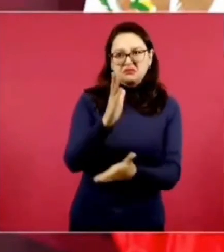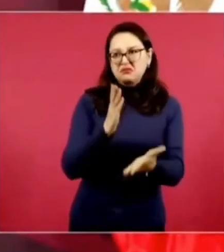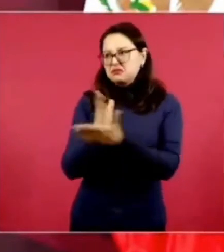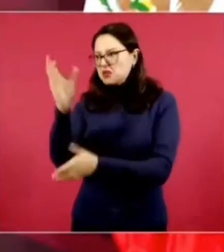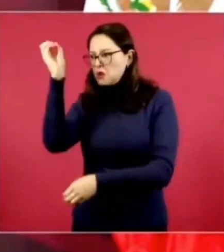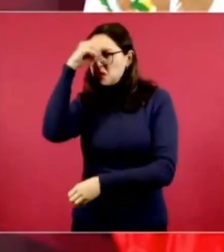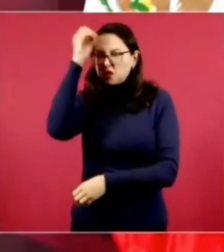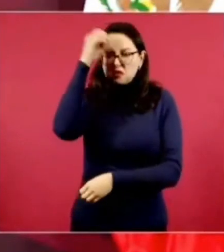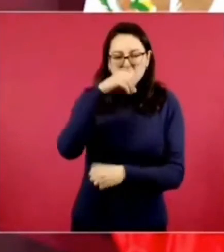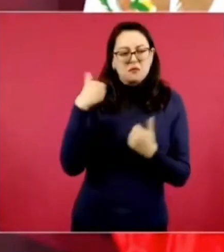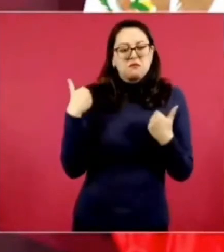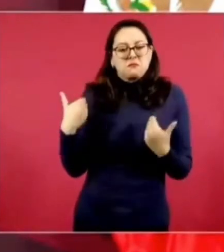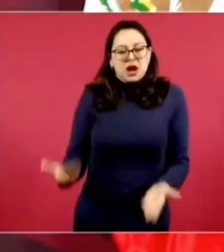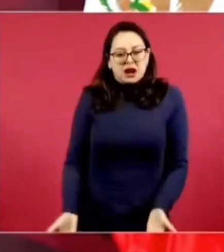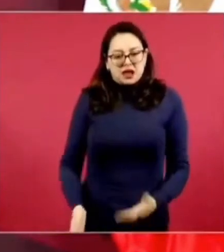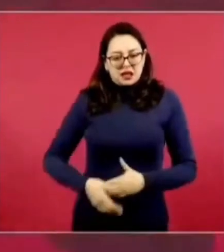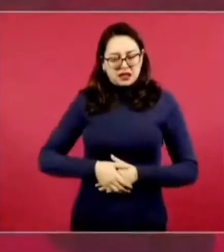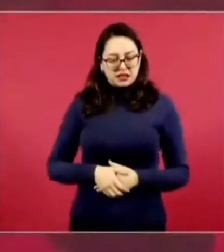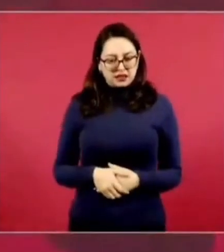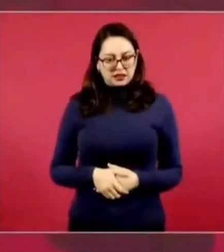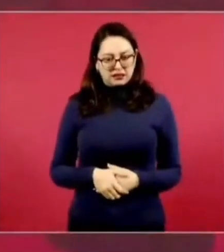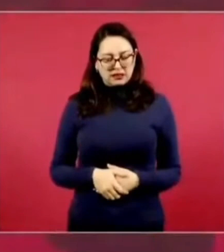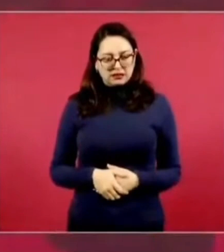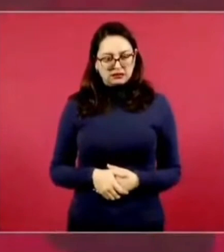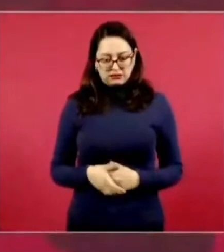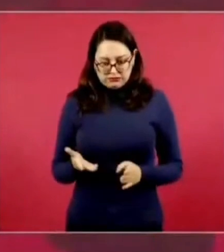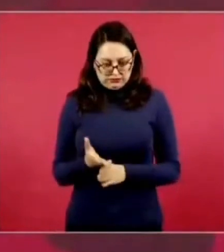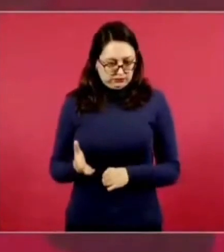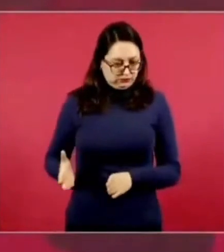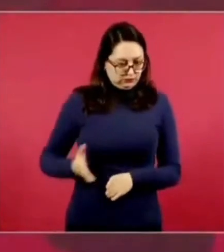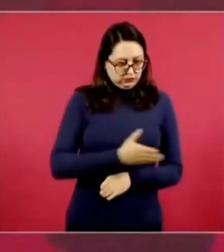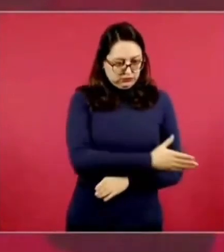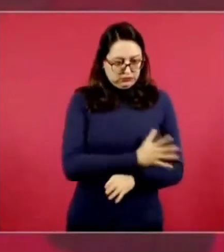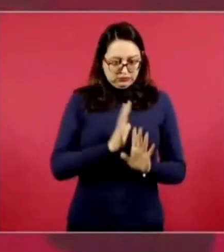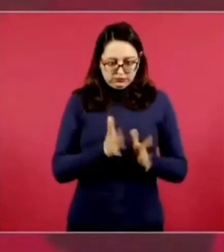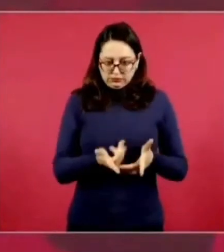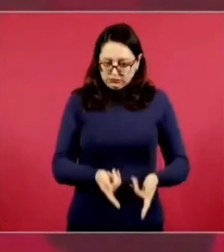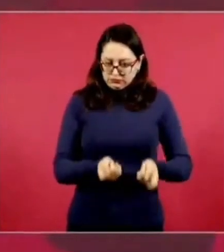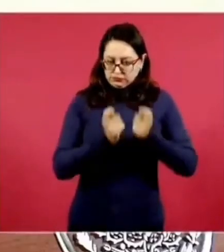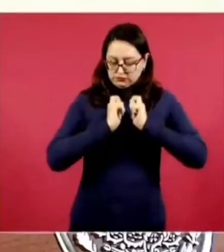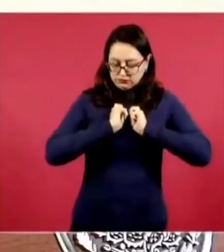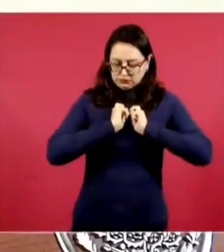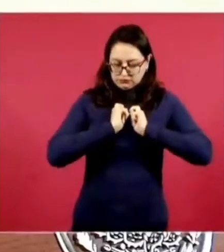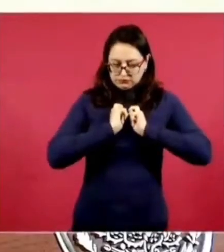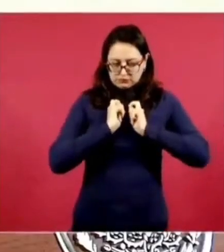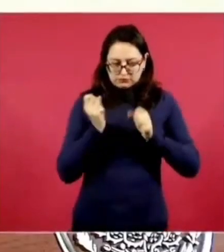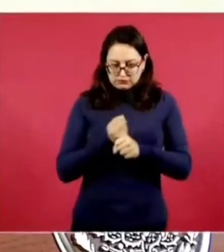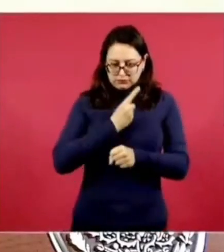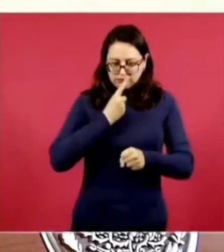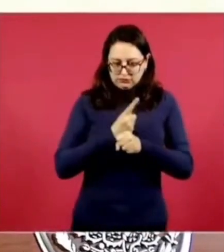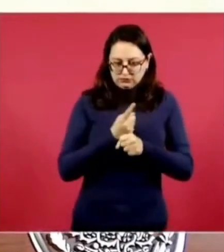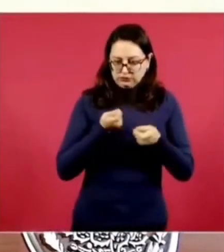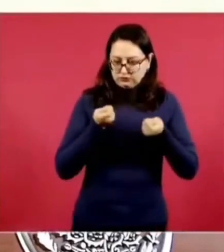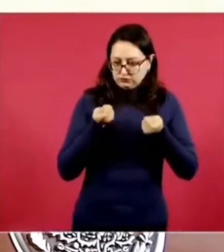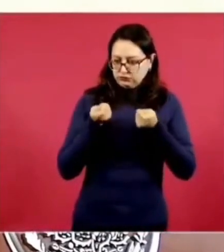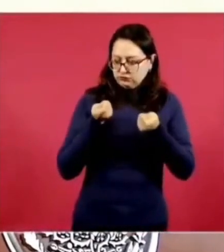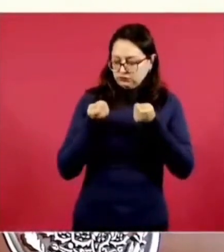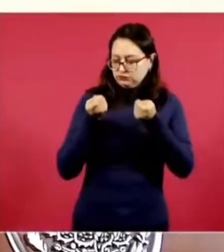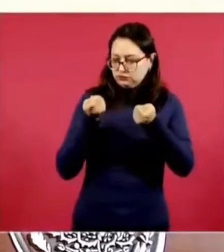si este uno tuvo la la oportunidad de cambiar las cosas